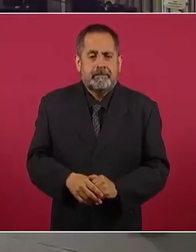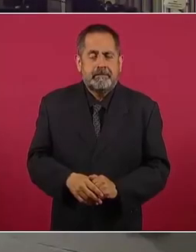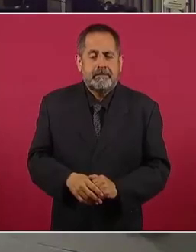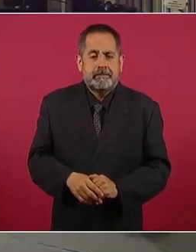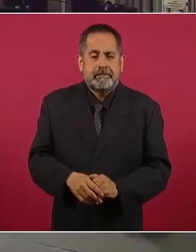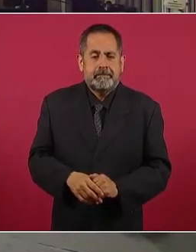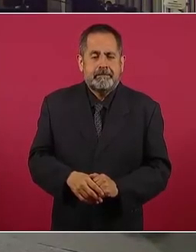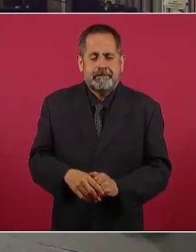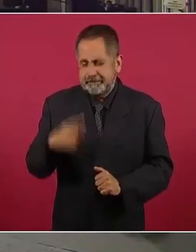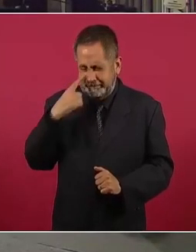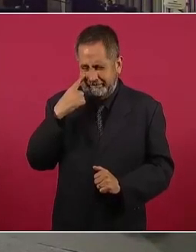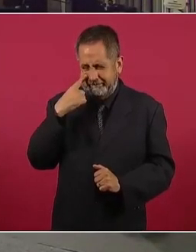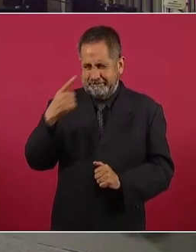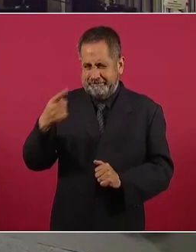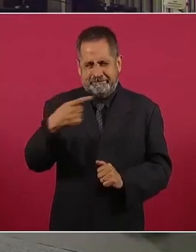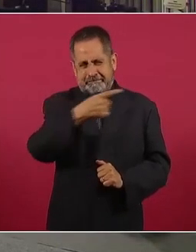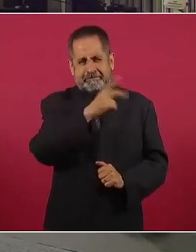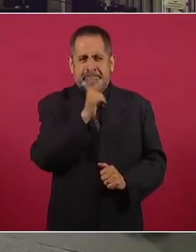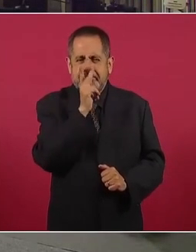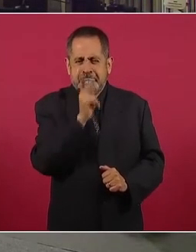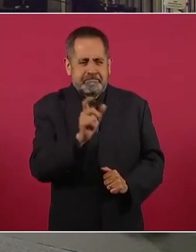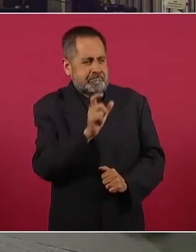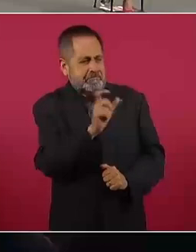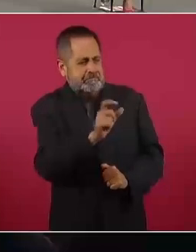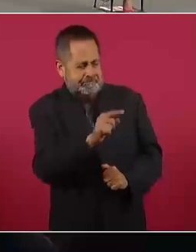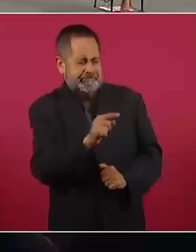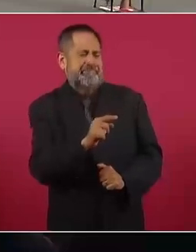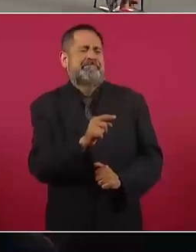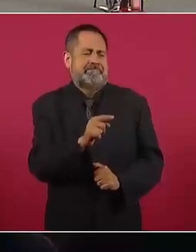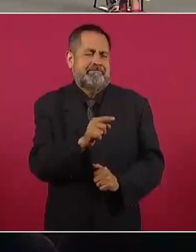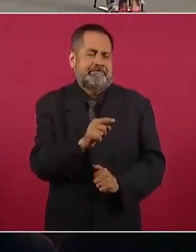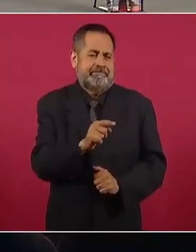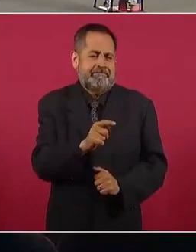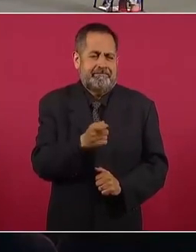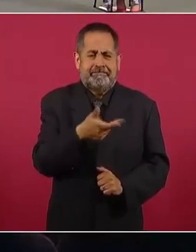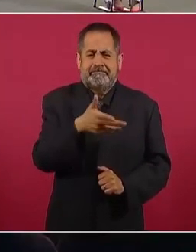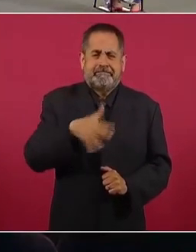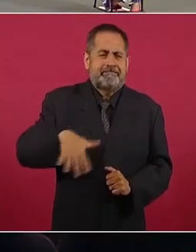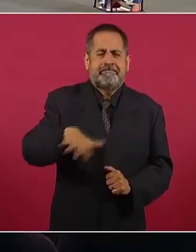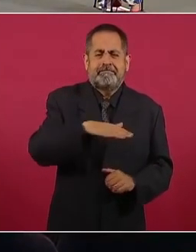Miren cómo catalogan